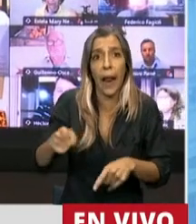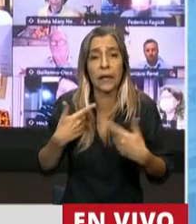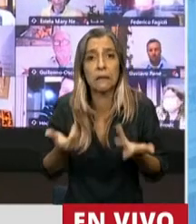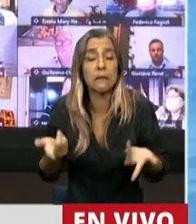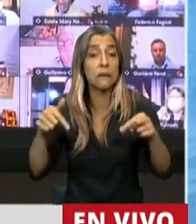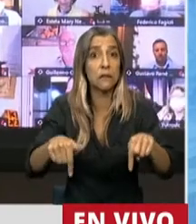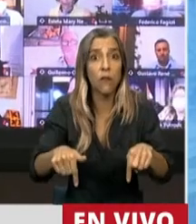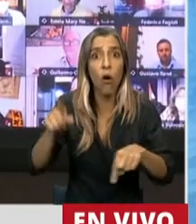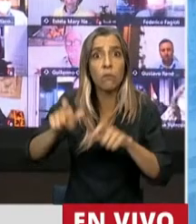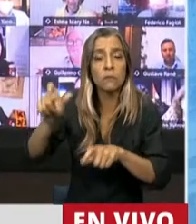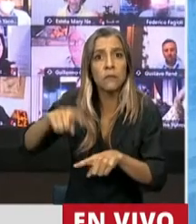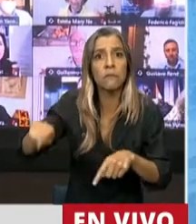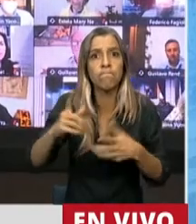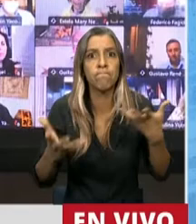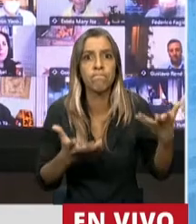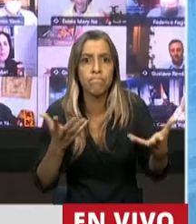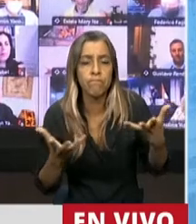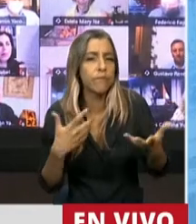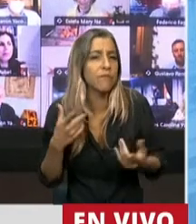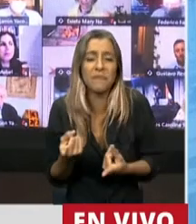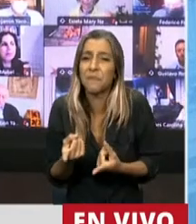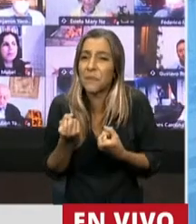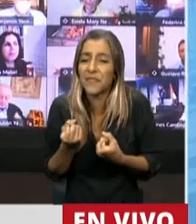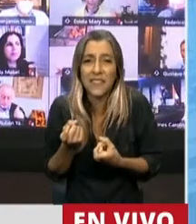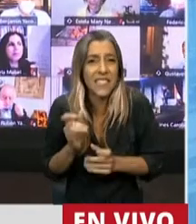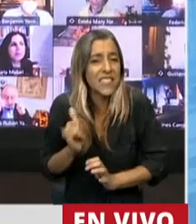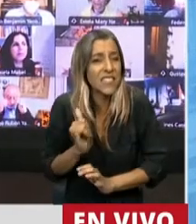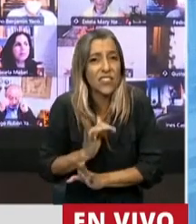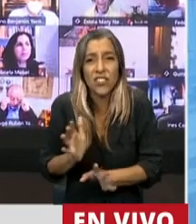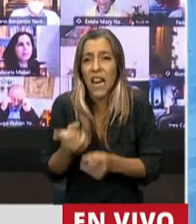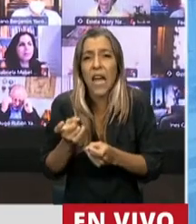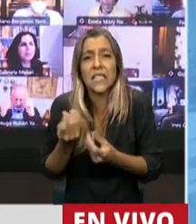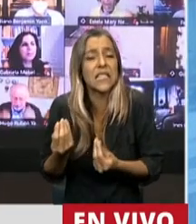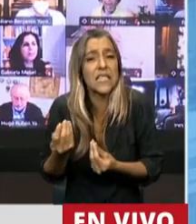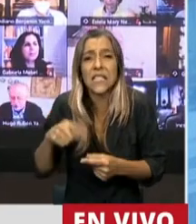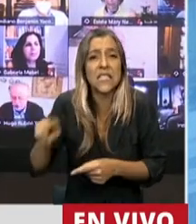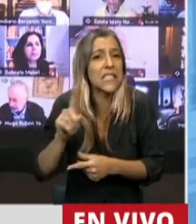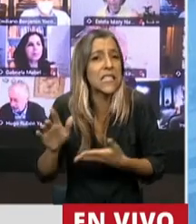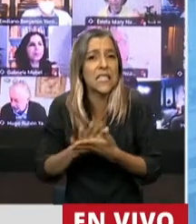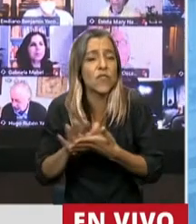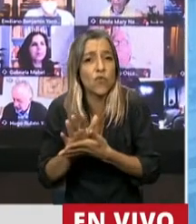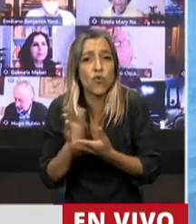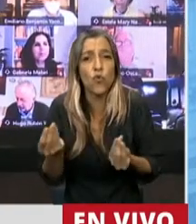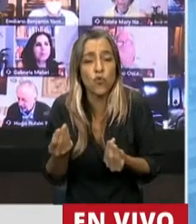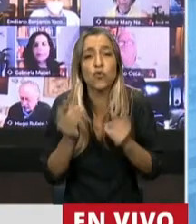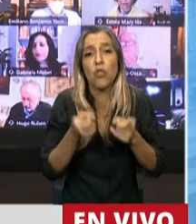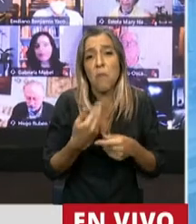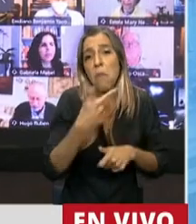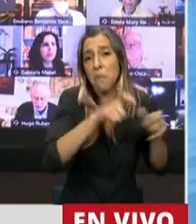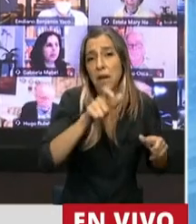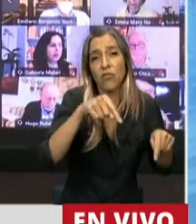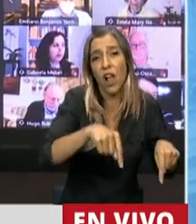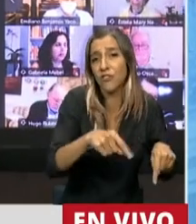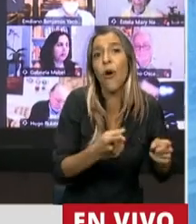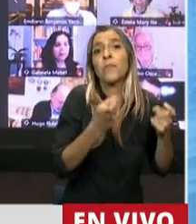hoy se ven en la necesidad muchas veces de utilizar la tarjeta de débito y en la que muchos de nuestros comerciantes,